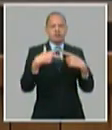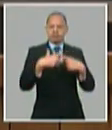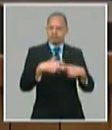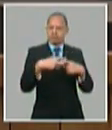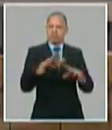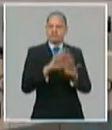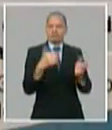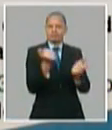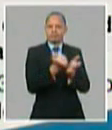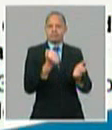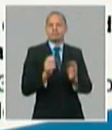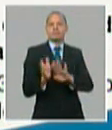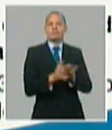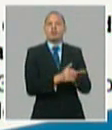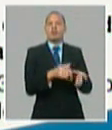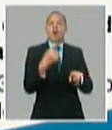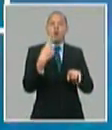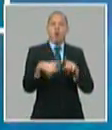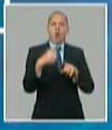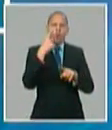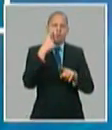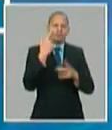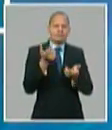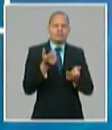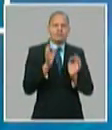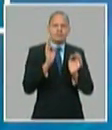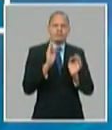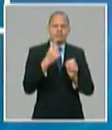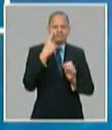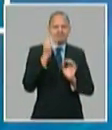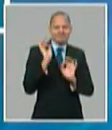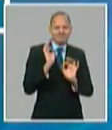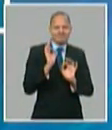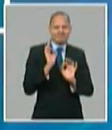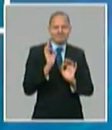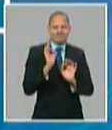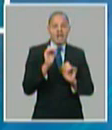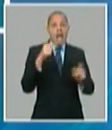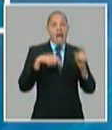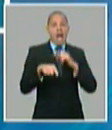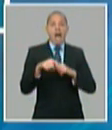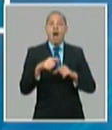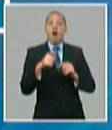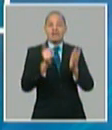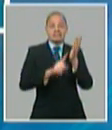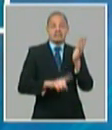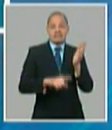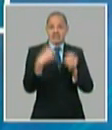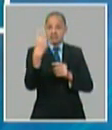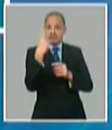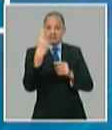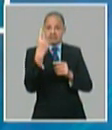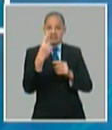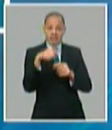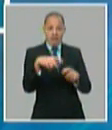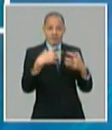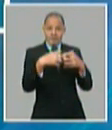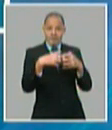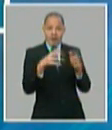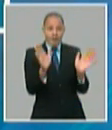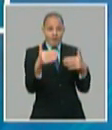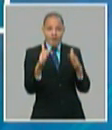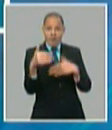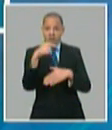1 de la central termoeléctrica Lidio Ramón Pérez de Felton que es muy importante para el sistema electronegético nacional con 260